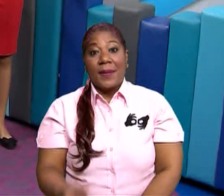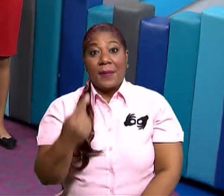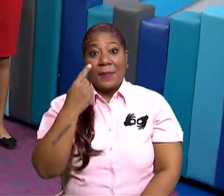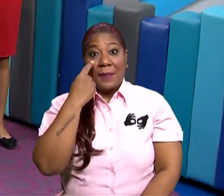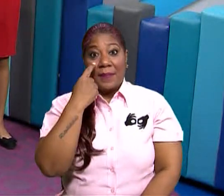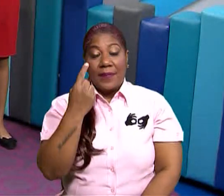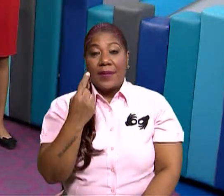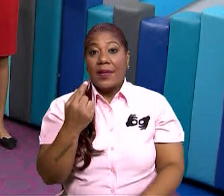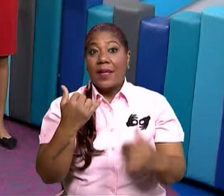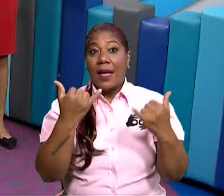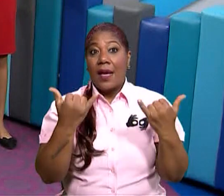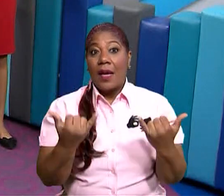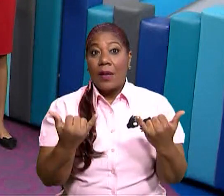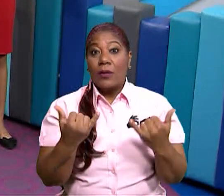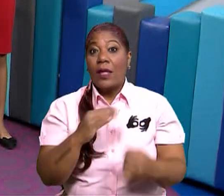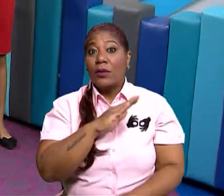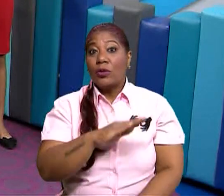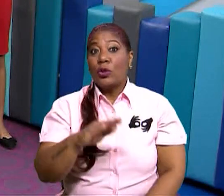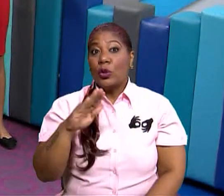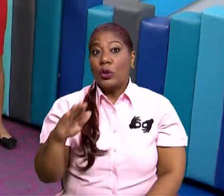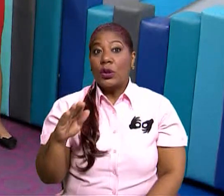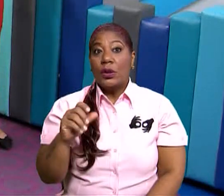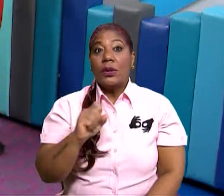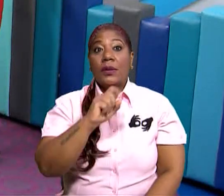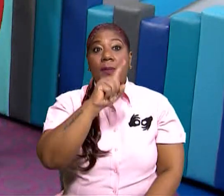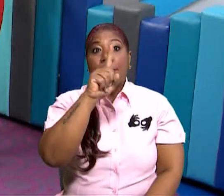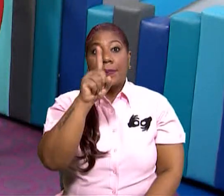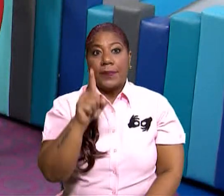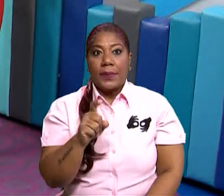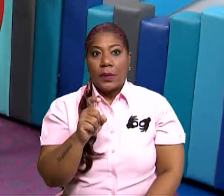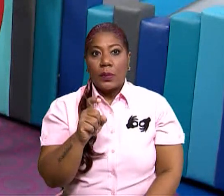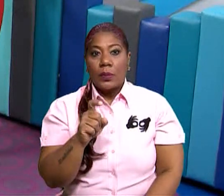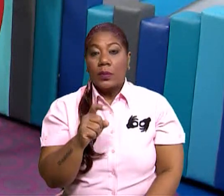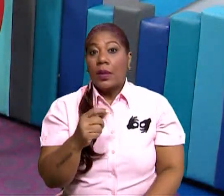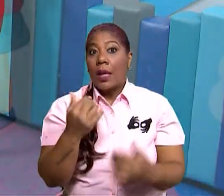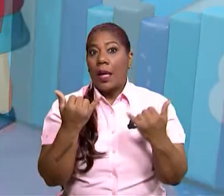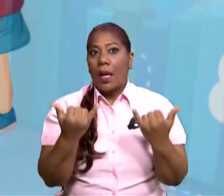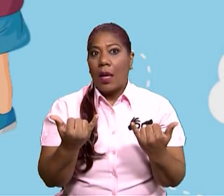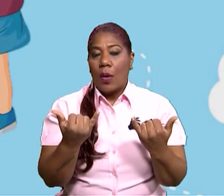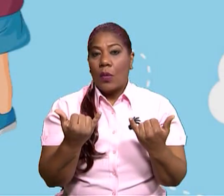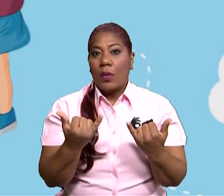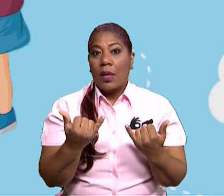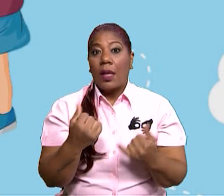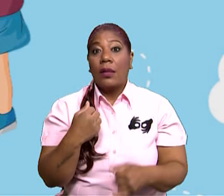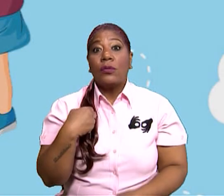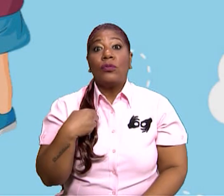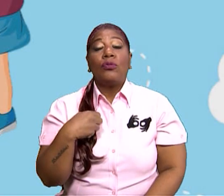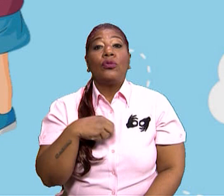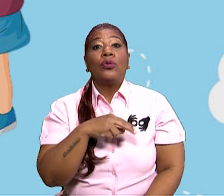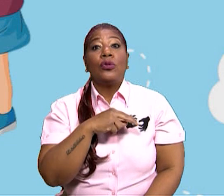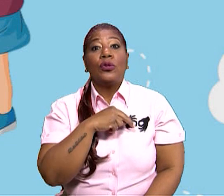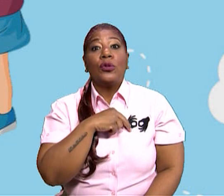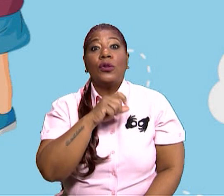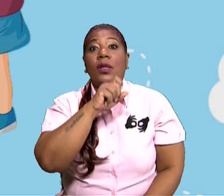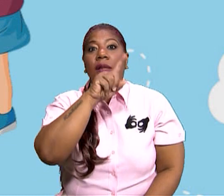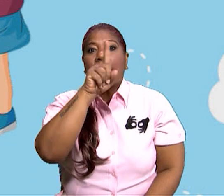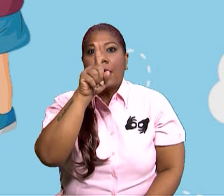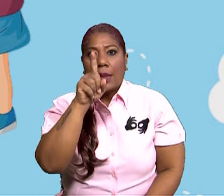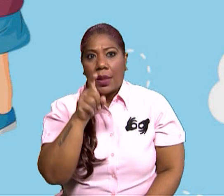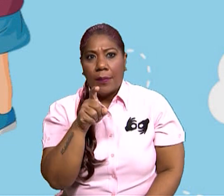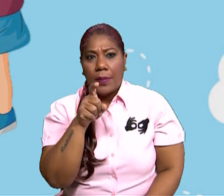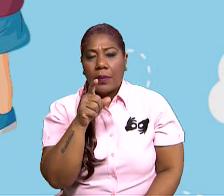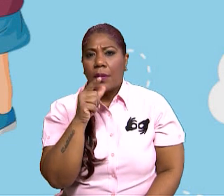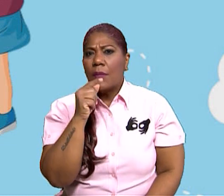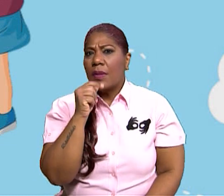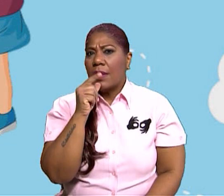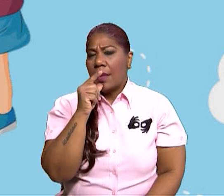importante, maestra. Donde los niños preguntan. es que esta ocasión... Vamos preguntarle nosotros a los niños. Y vamos a preguntarle